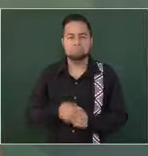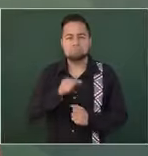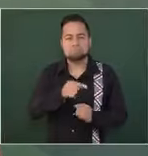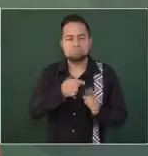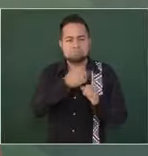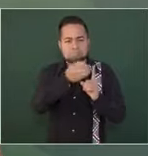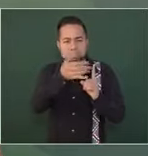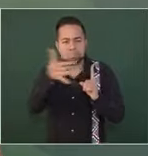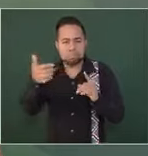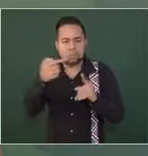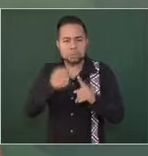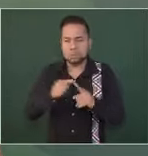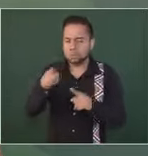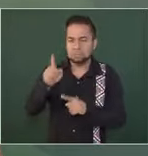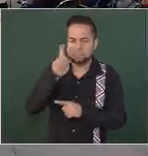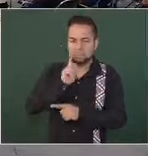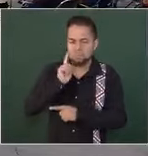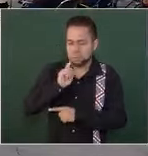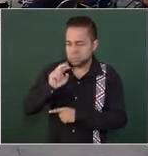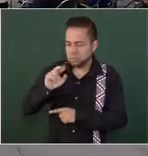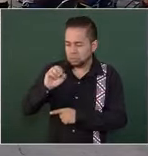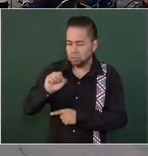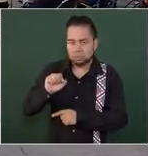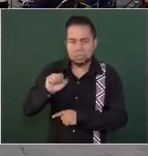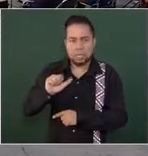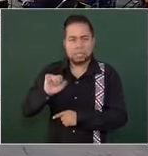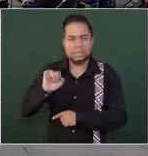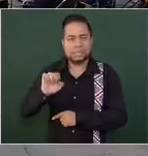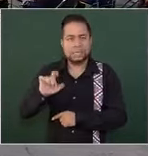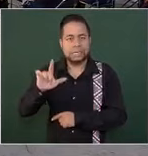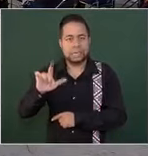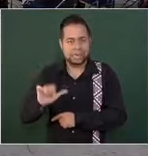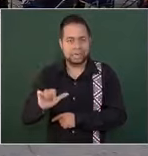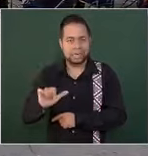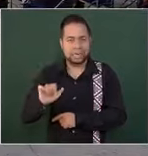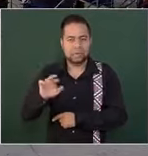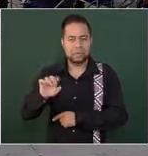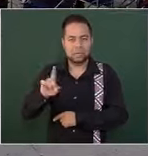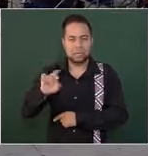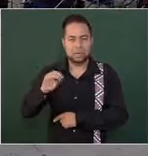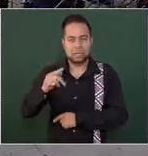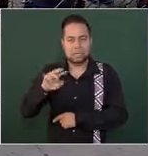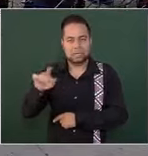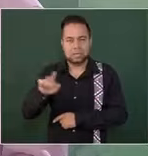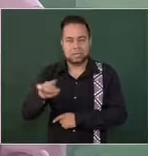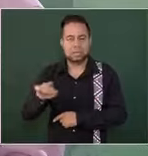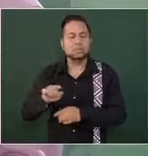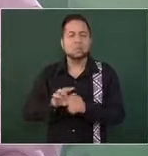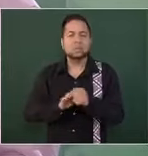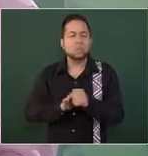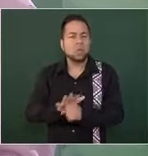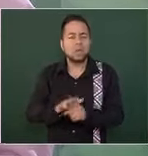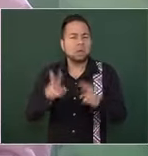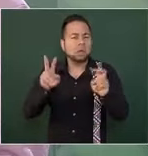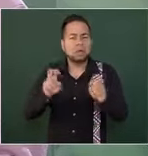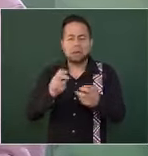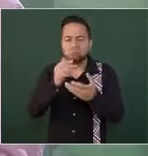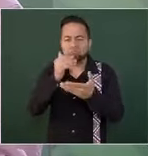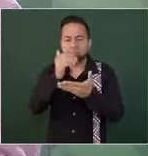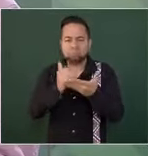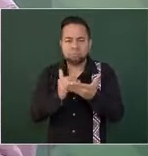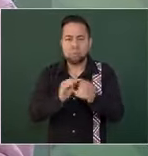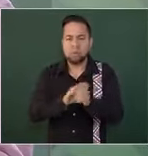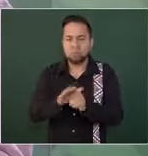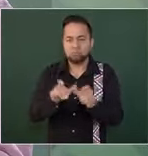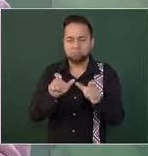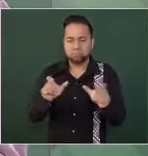Rosa Isela Rodríguez acerca de la protección y en